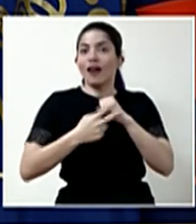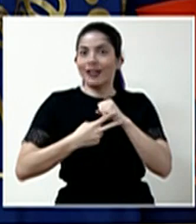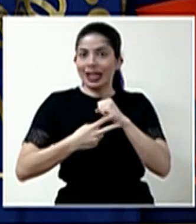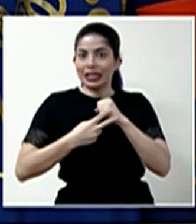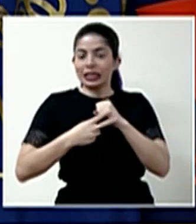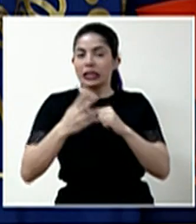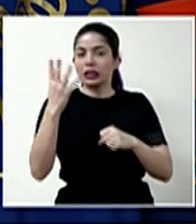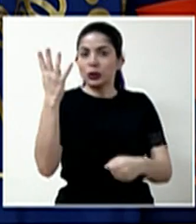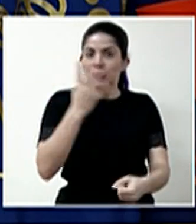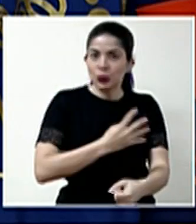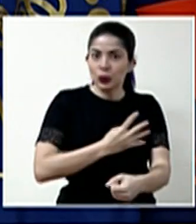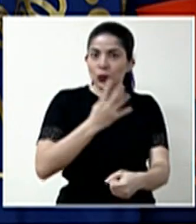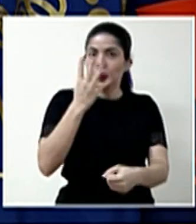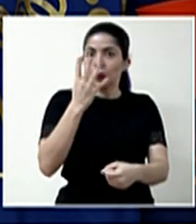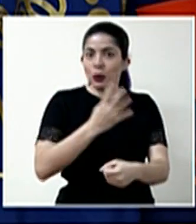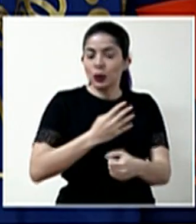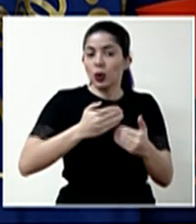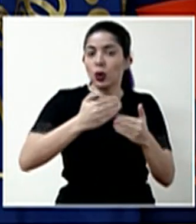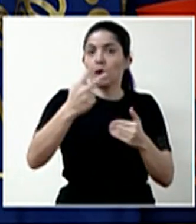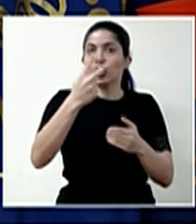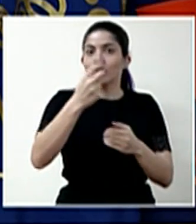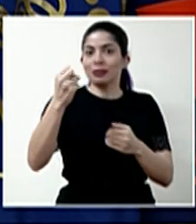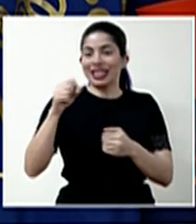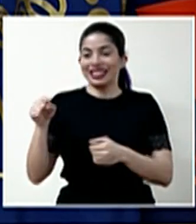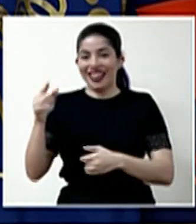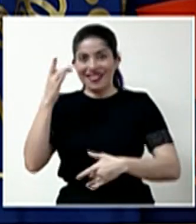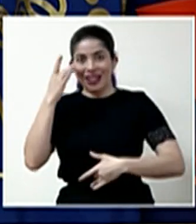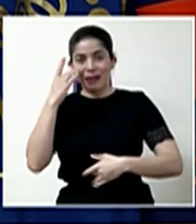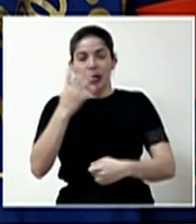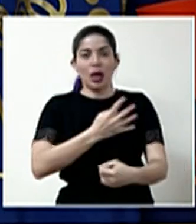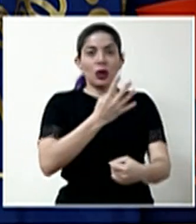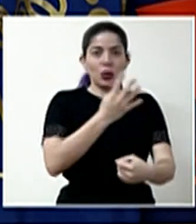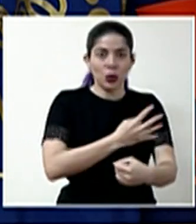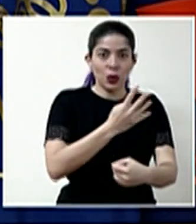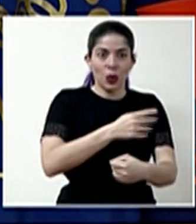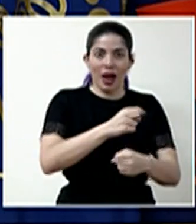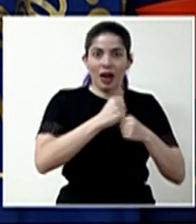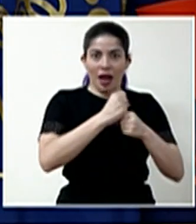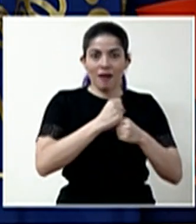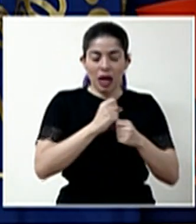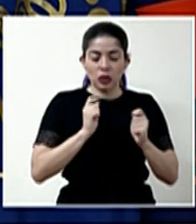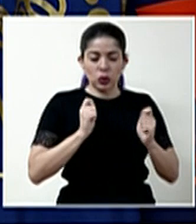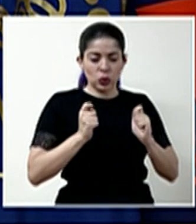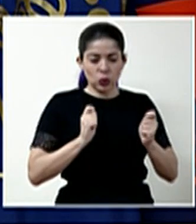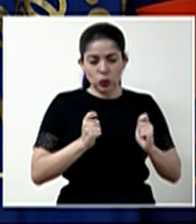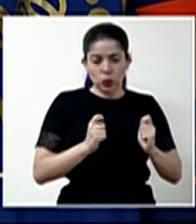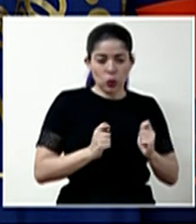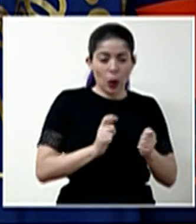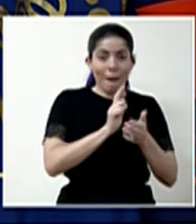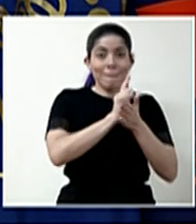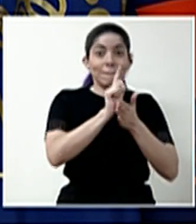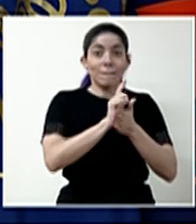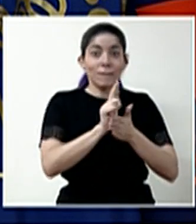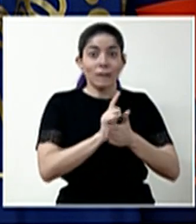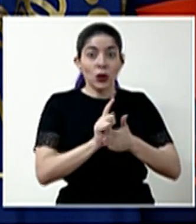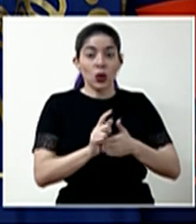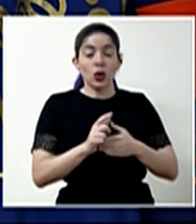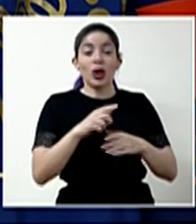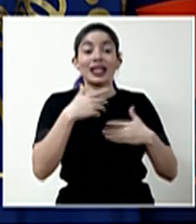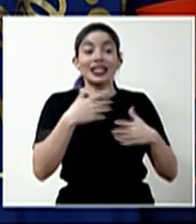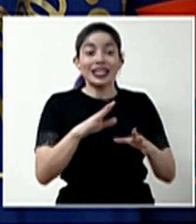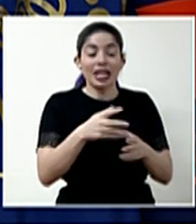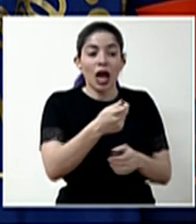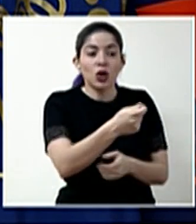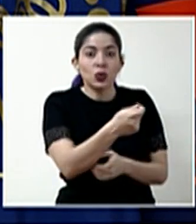a lo largo de los próximos dos meses y luego viene una etapa de purificación de los anticuerpos